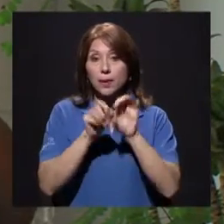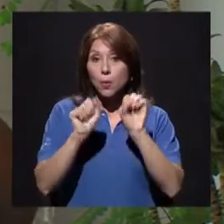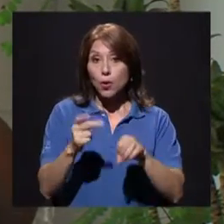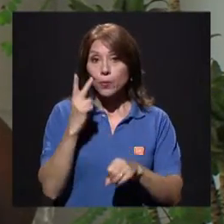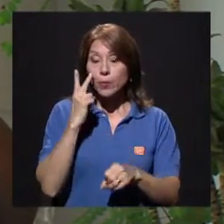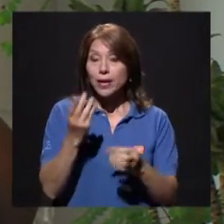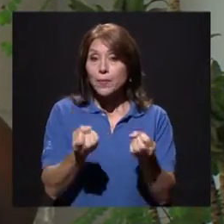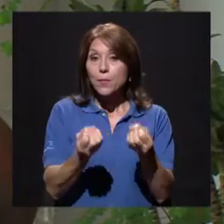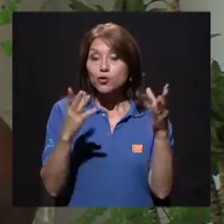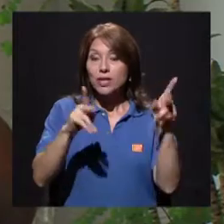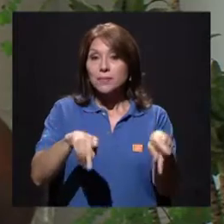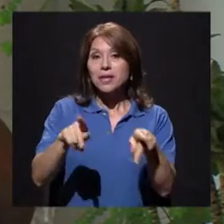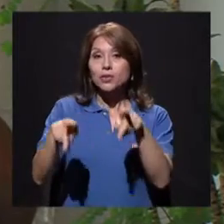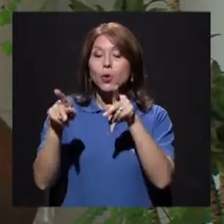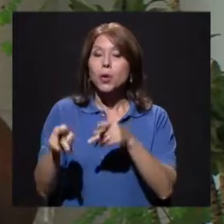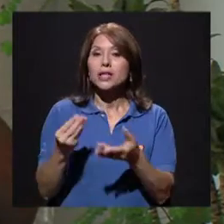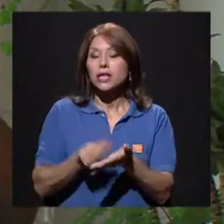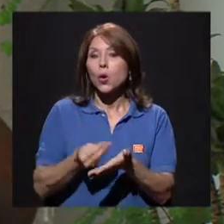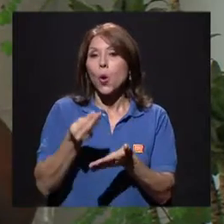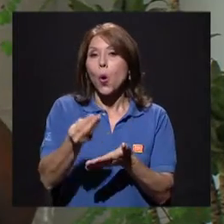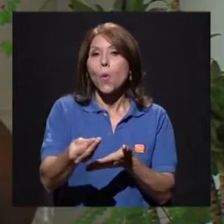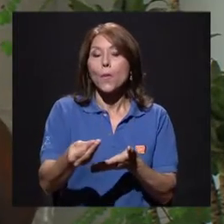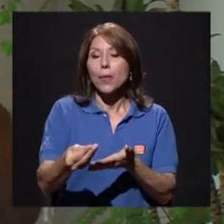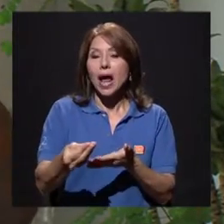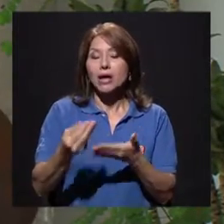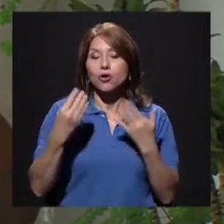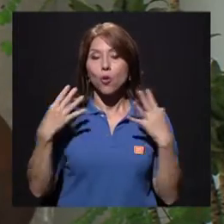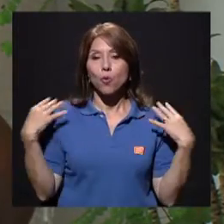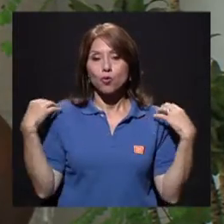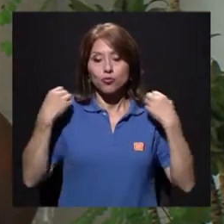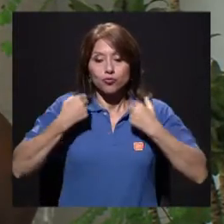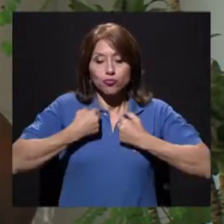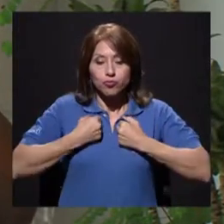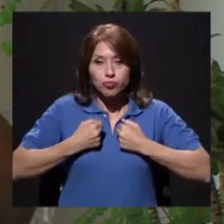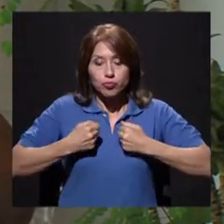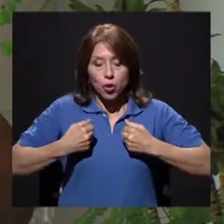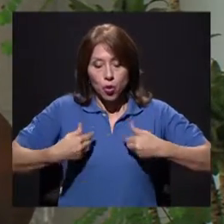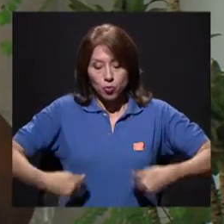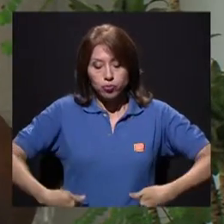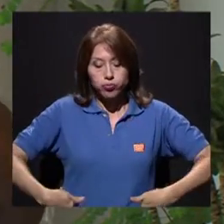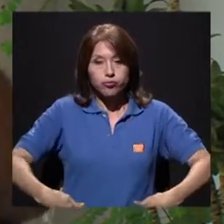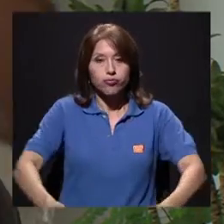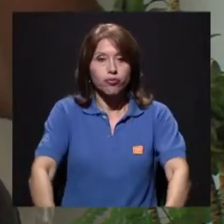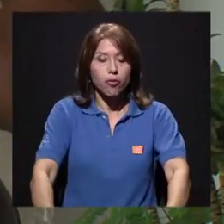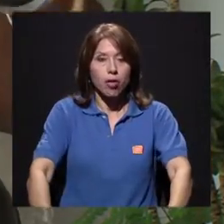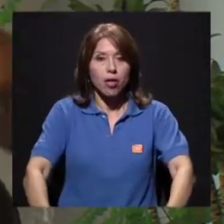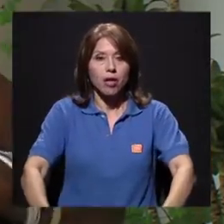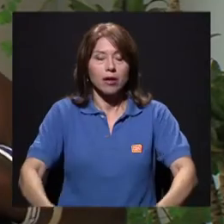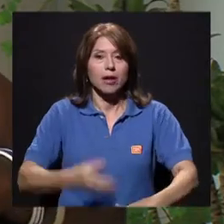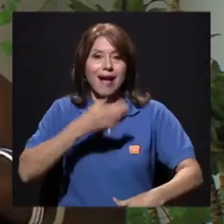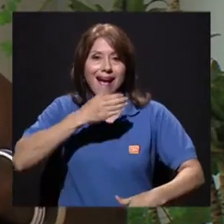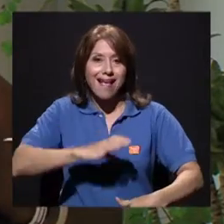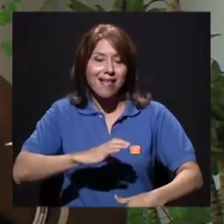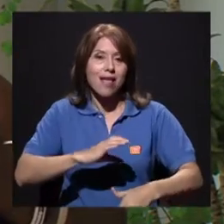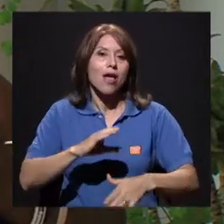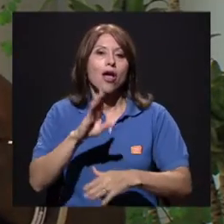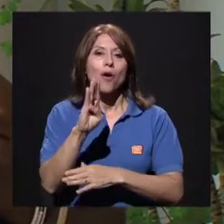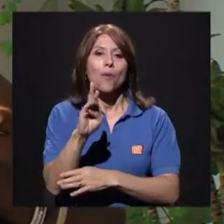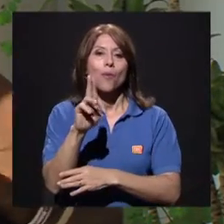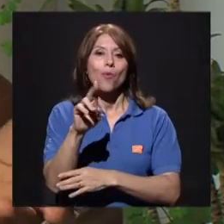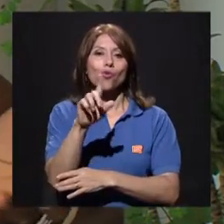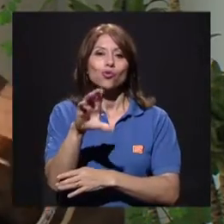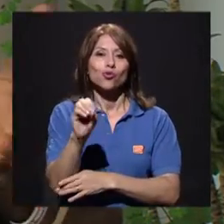hay muchas personas que se compran, pues, buzos y, ejemplo, el limón. O sea,